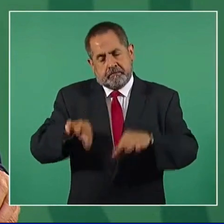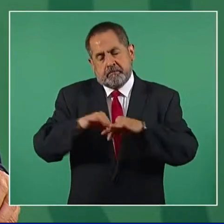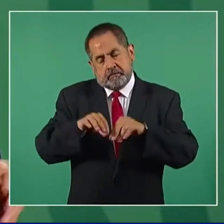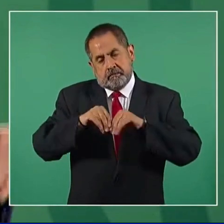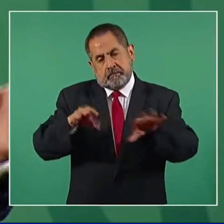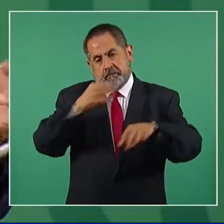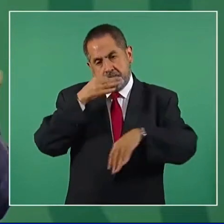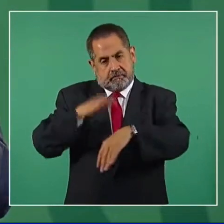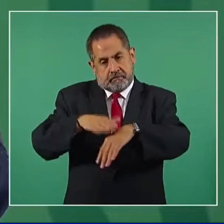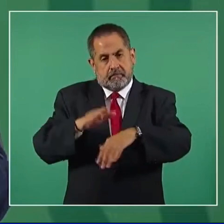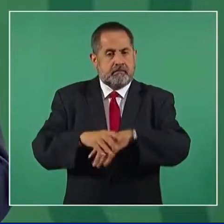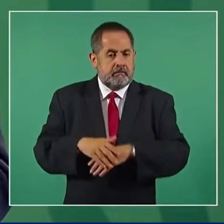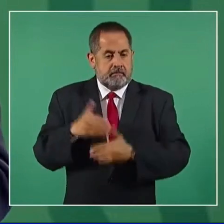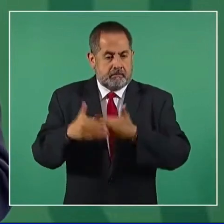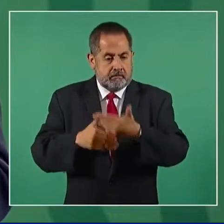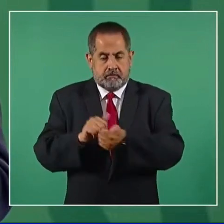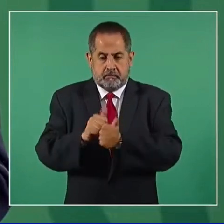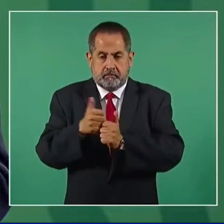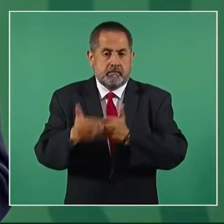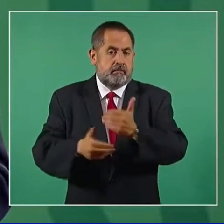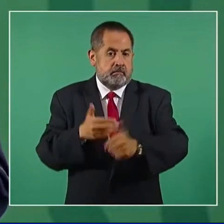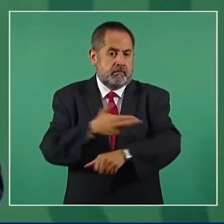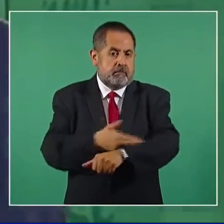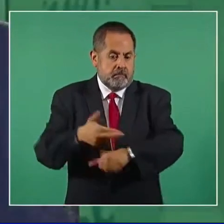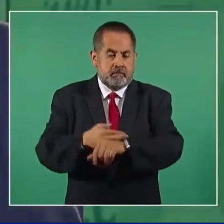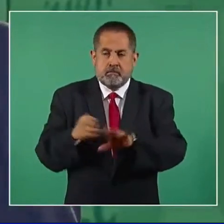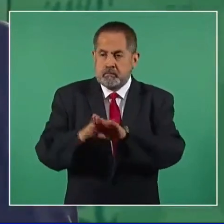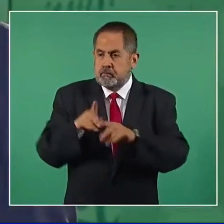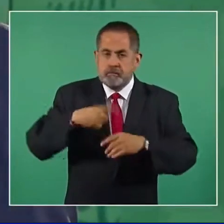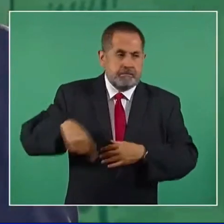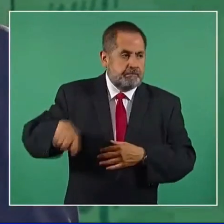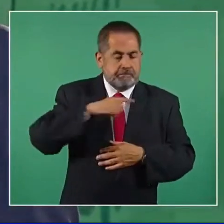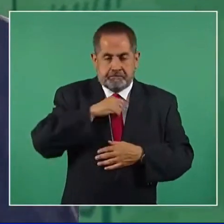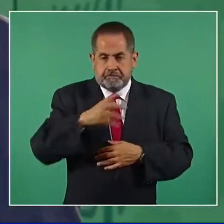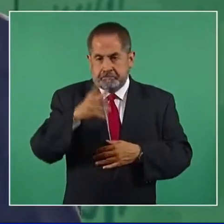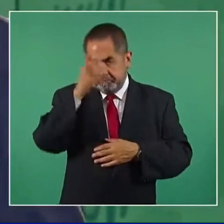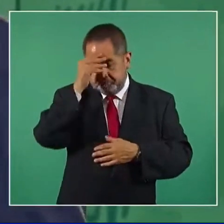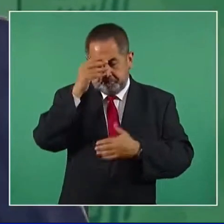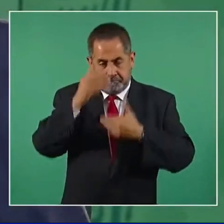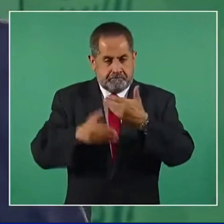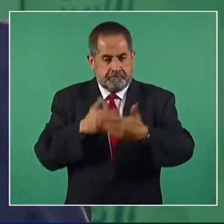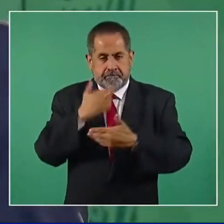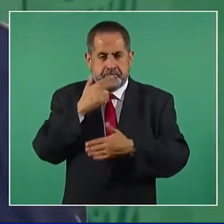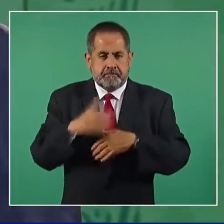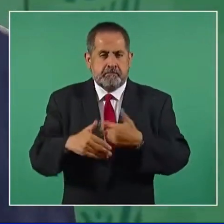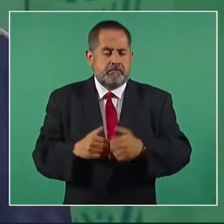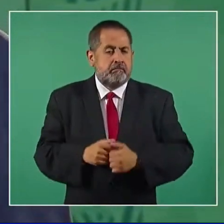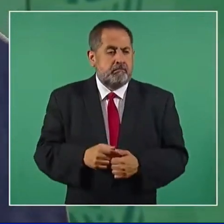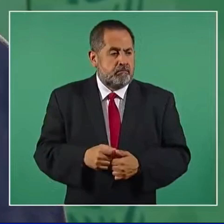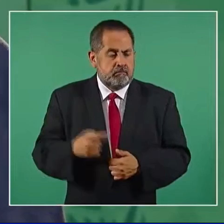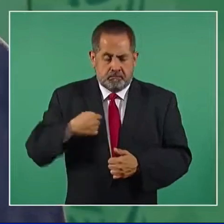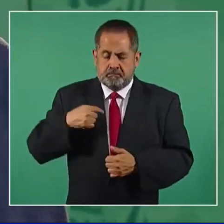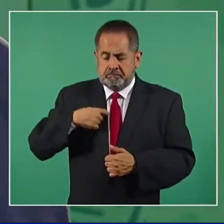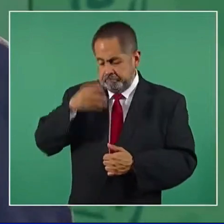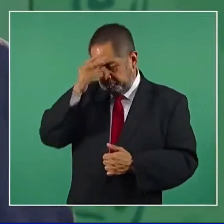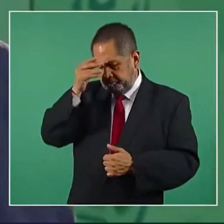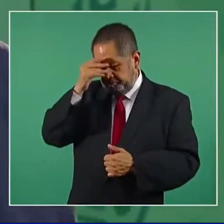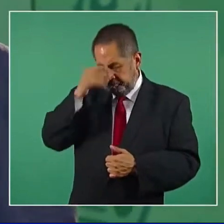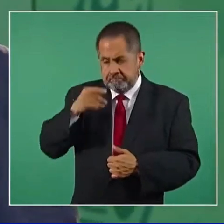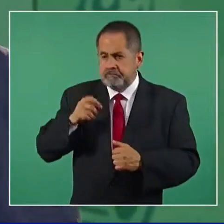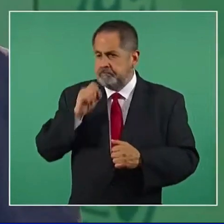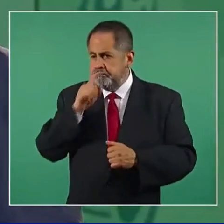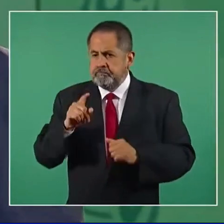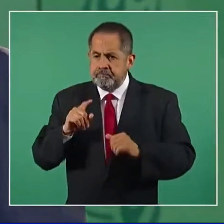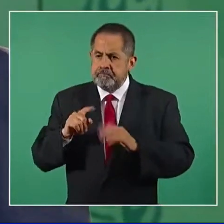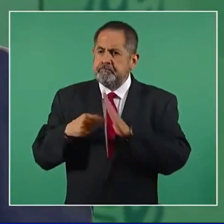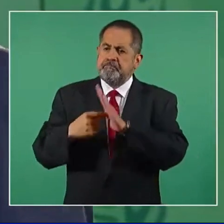Es un proceso de enseñanza-aprendizaje, nosotros aprendemos y al